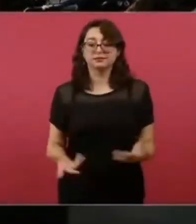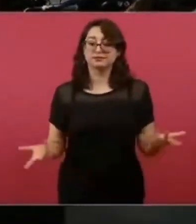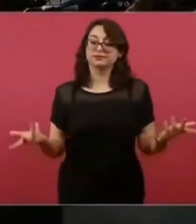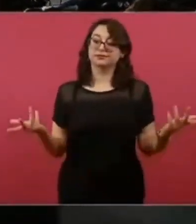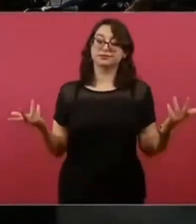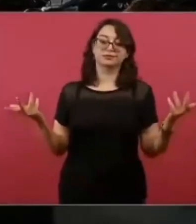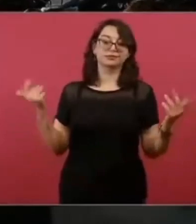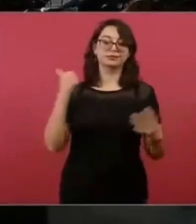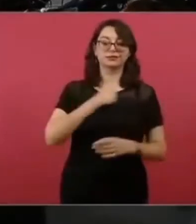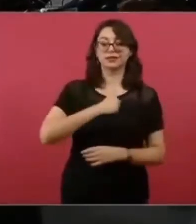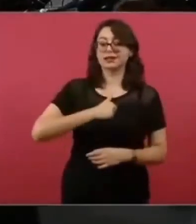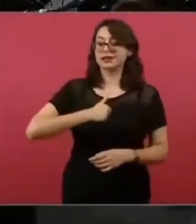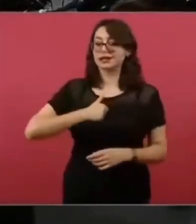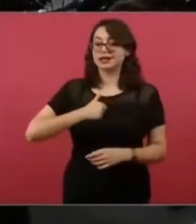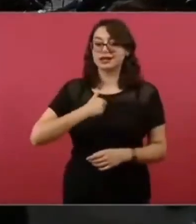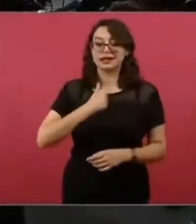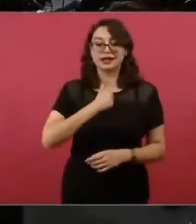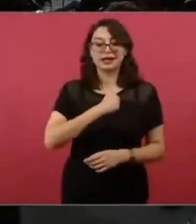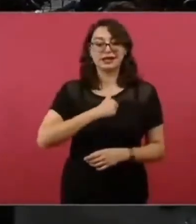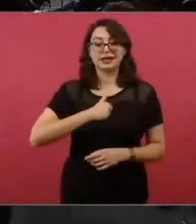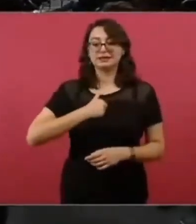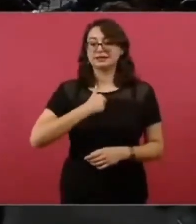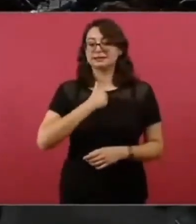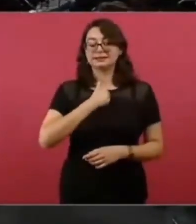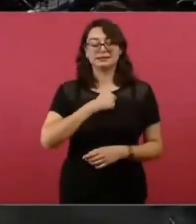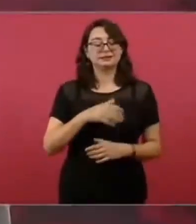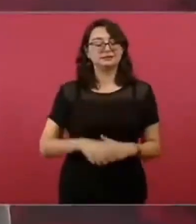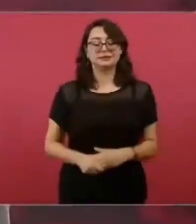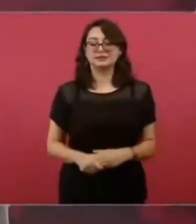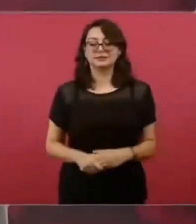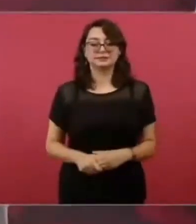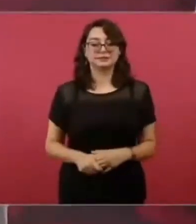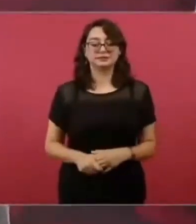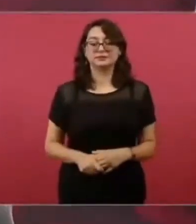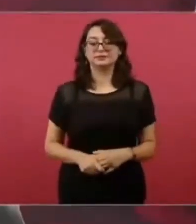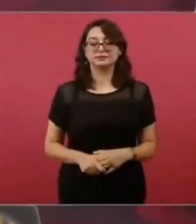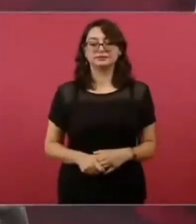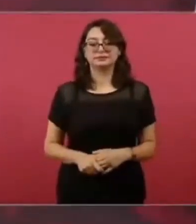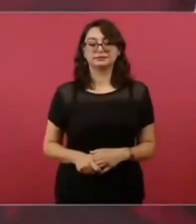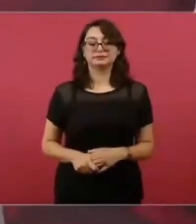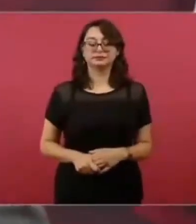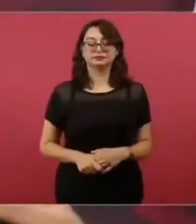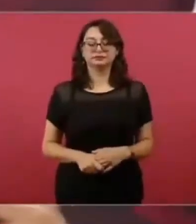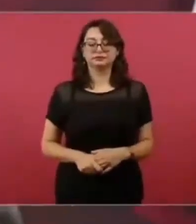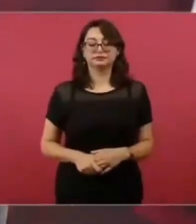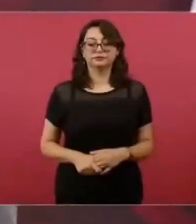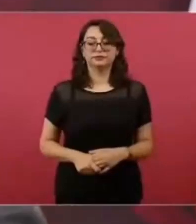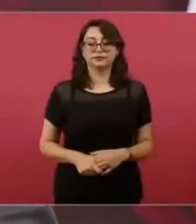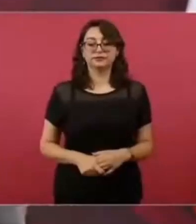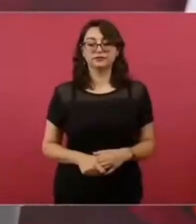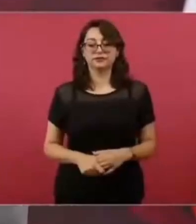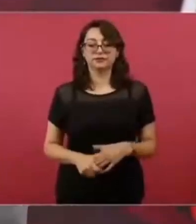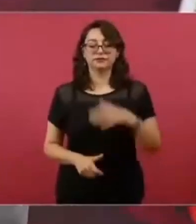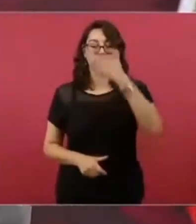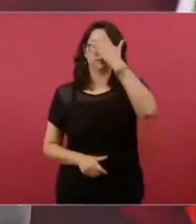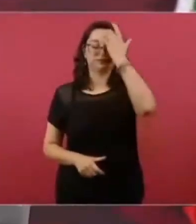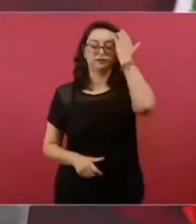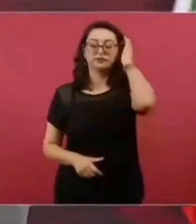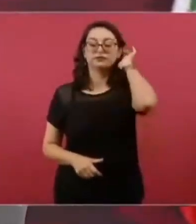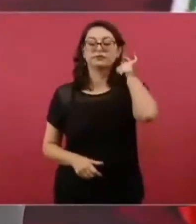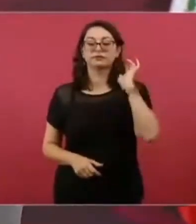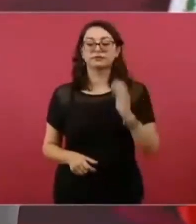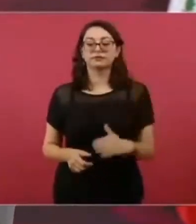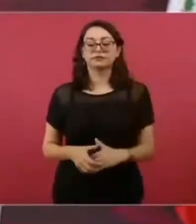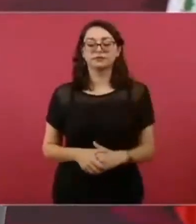O sea, los dirigentes dependiendo, los dirigentes de estos partidos dependiendo